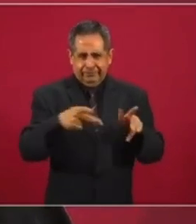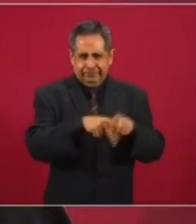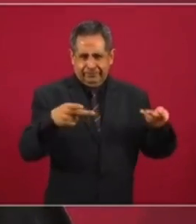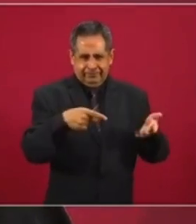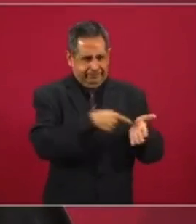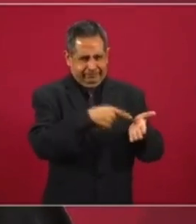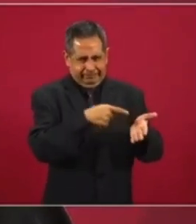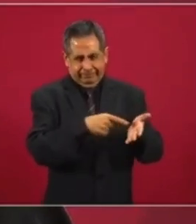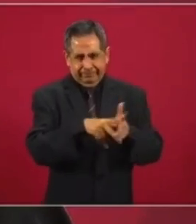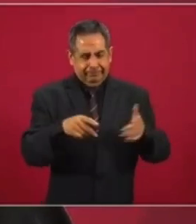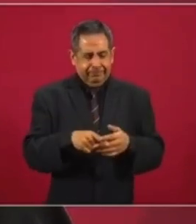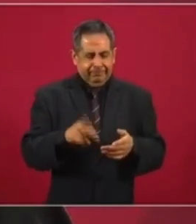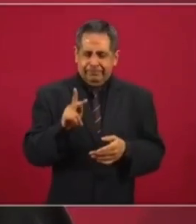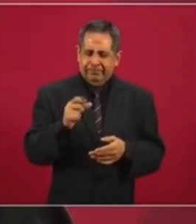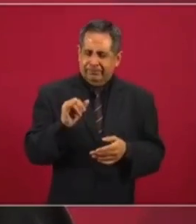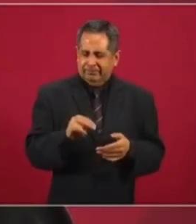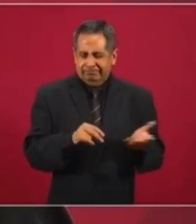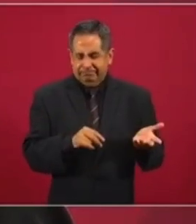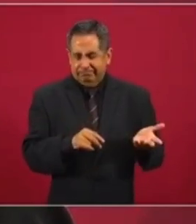en ese pasquín,